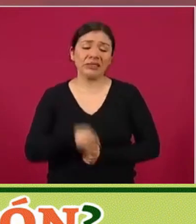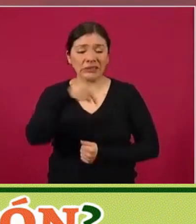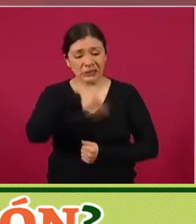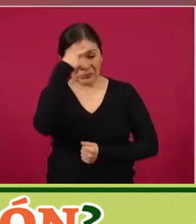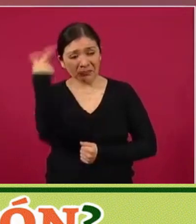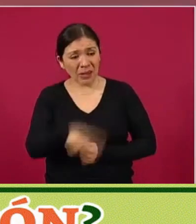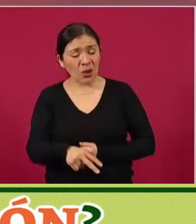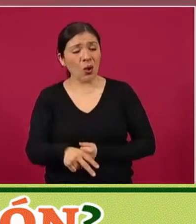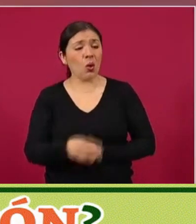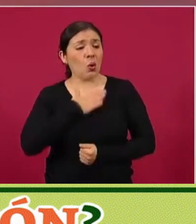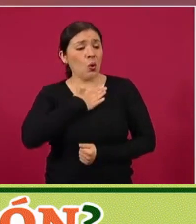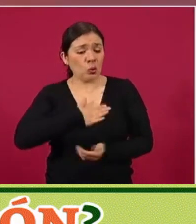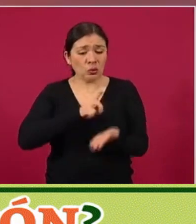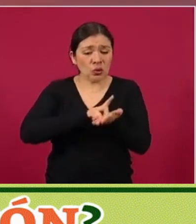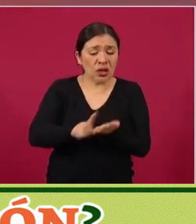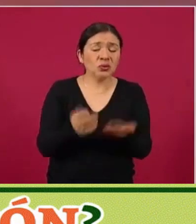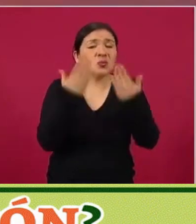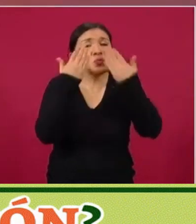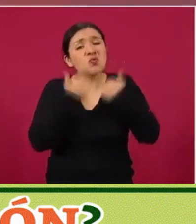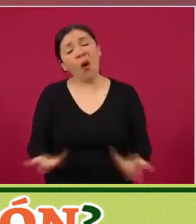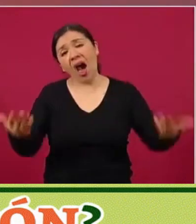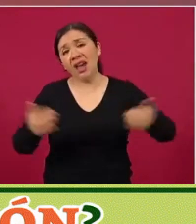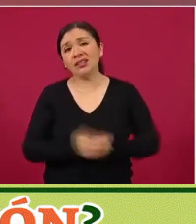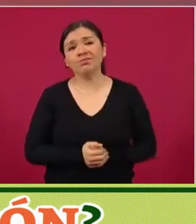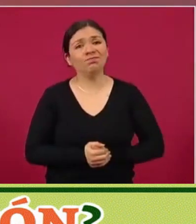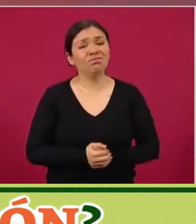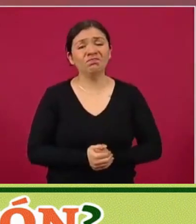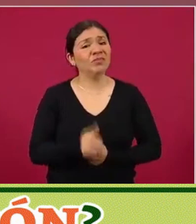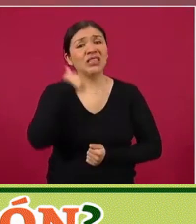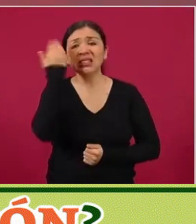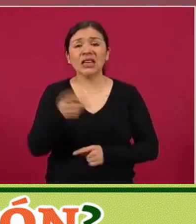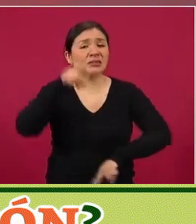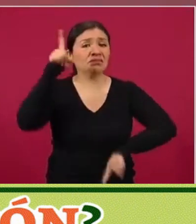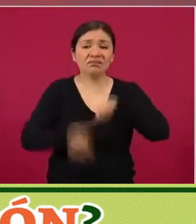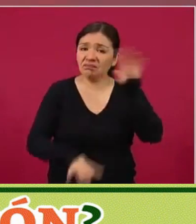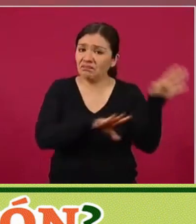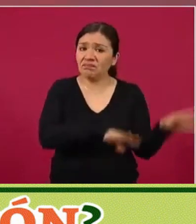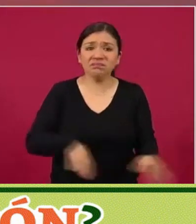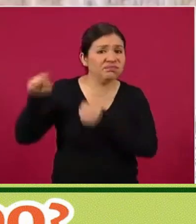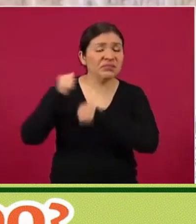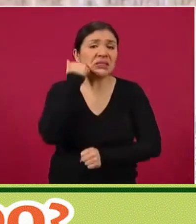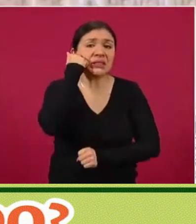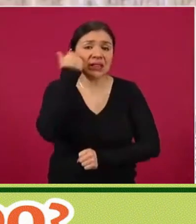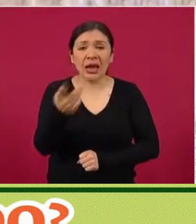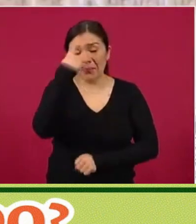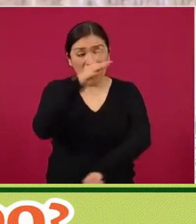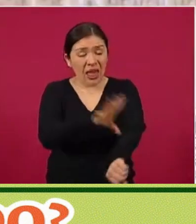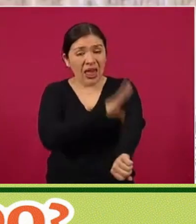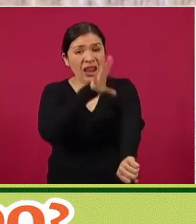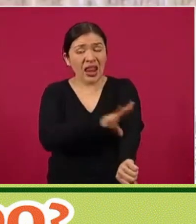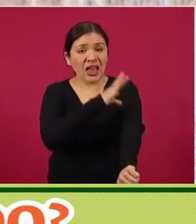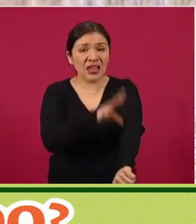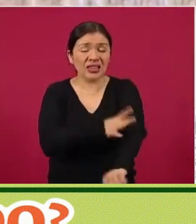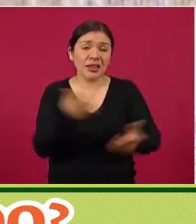se quiere expropiar la industria eléctrica.